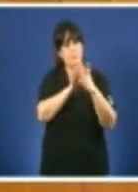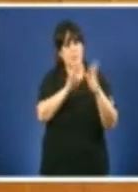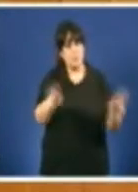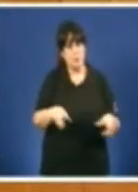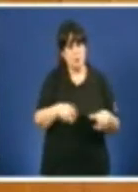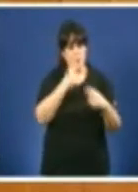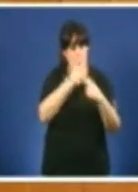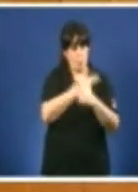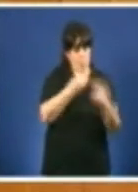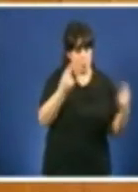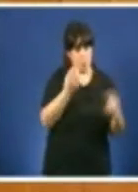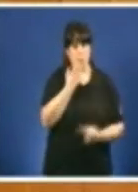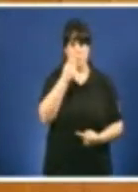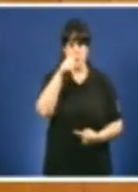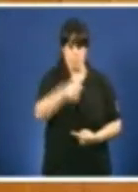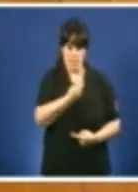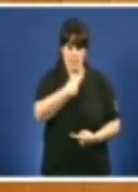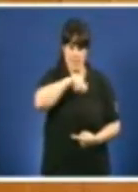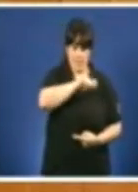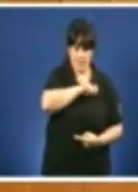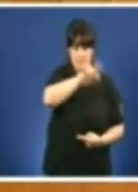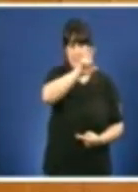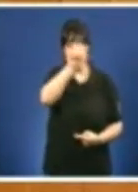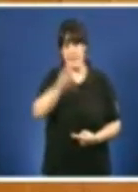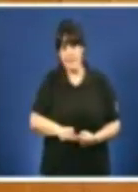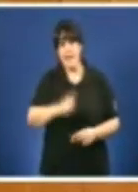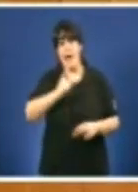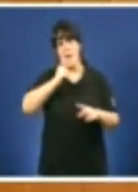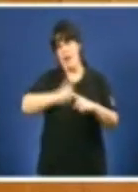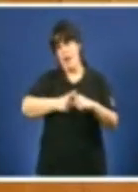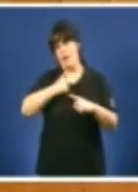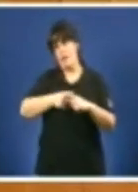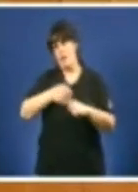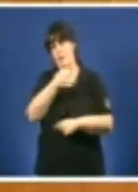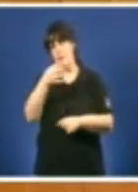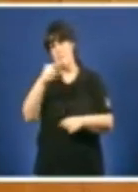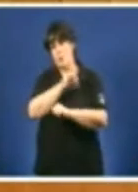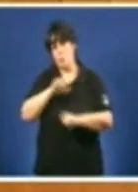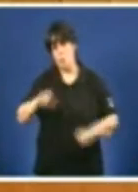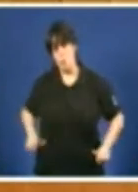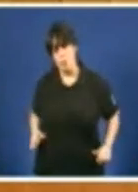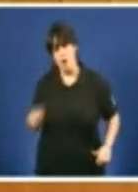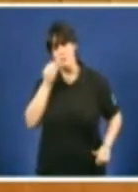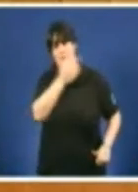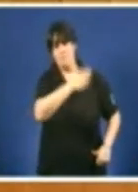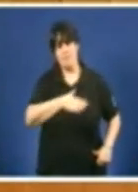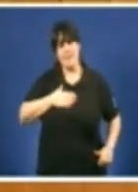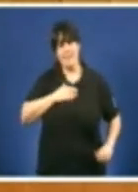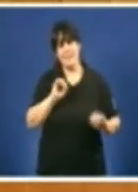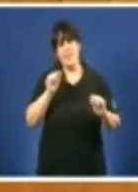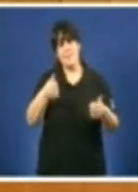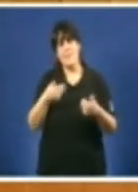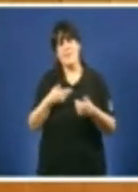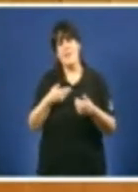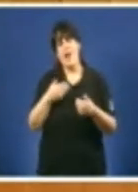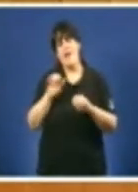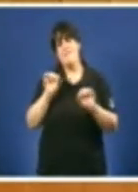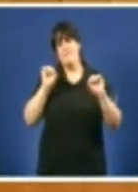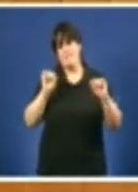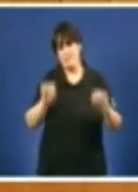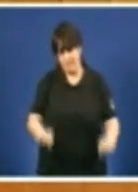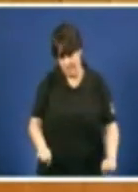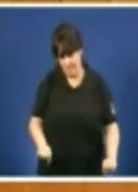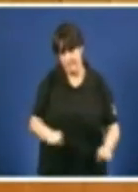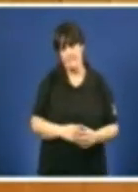Grecia e Portugal incorporaronse máis tarde o chamado estado do benestar Non foi